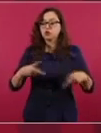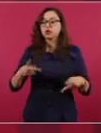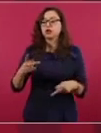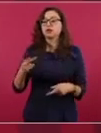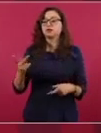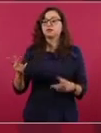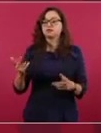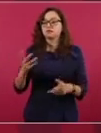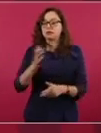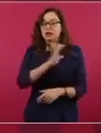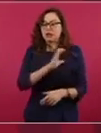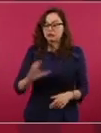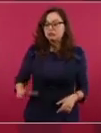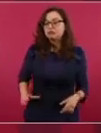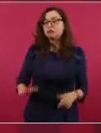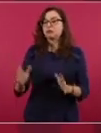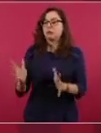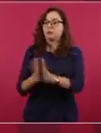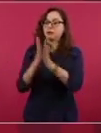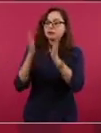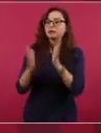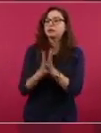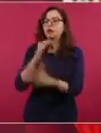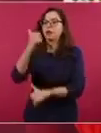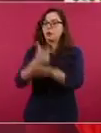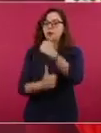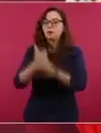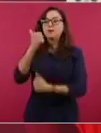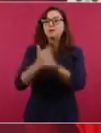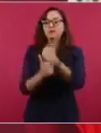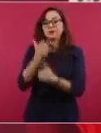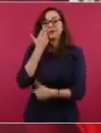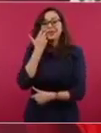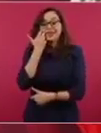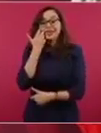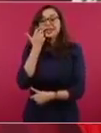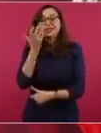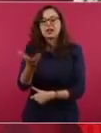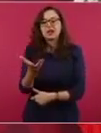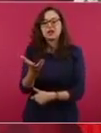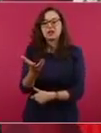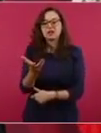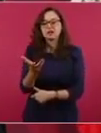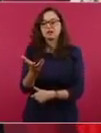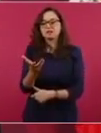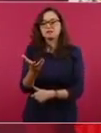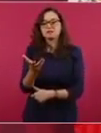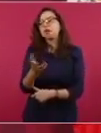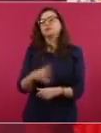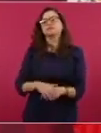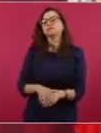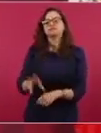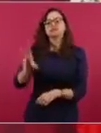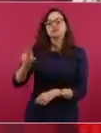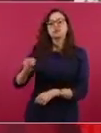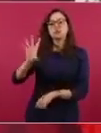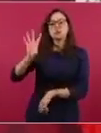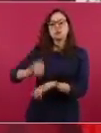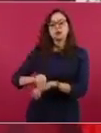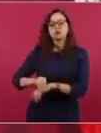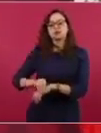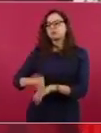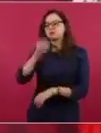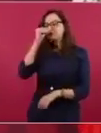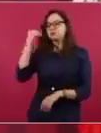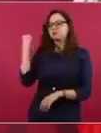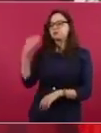ser candidato, candidata, sólo porque se fabrica